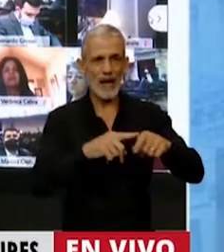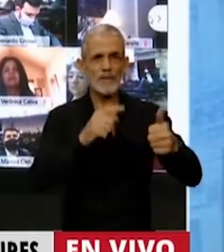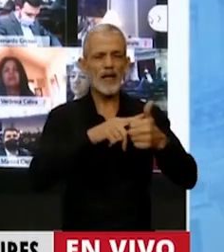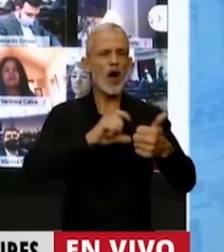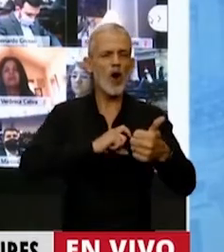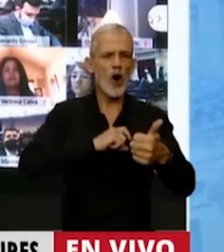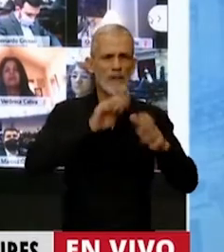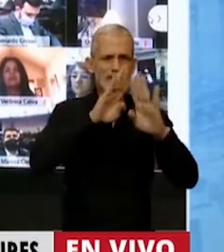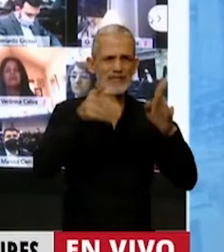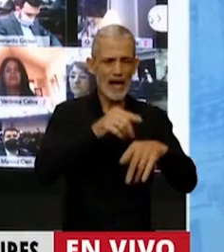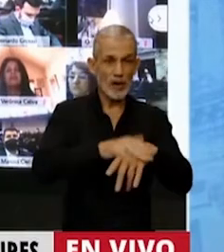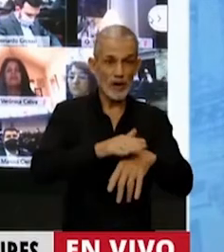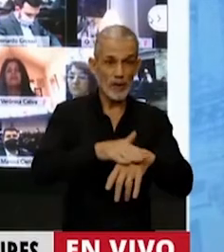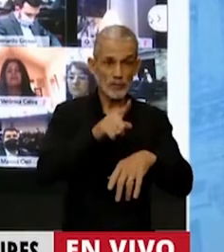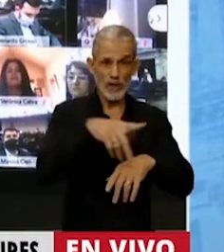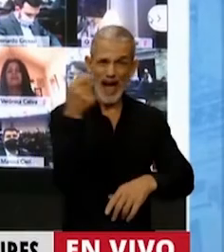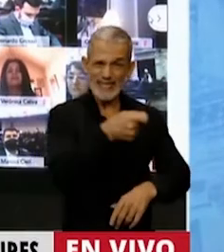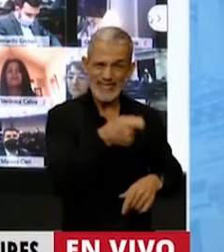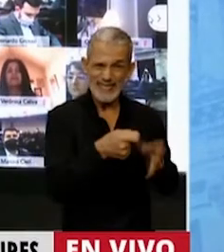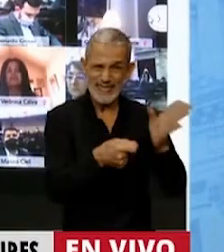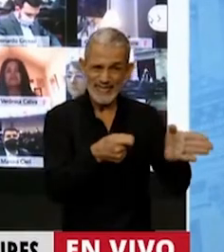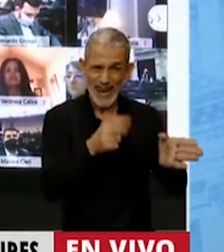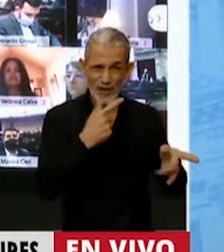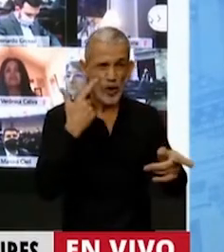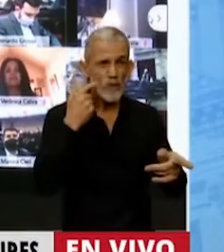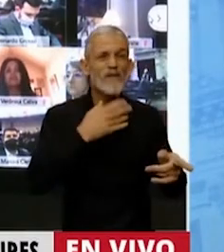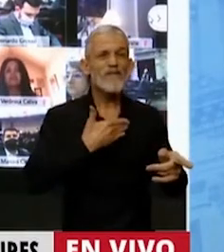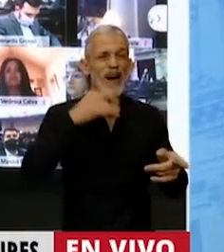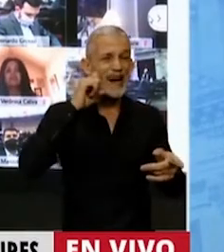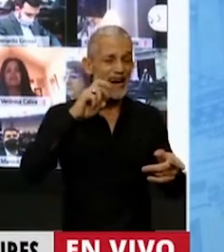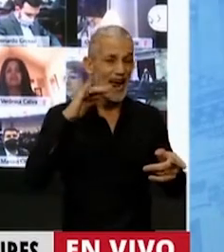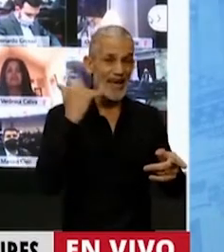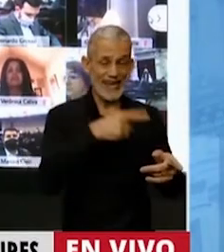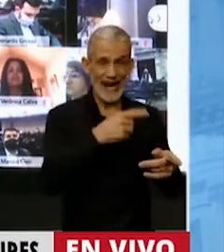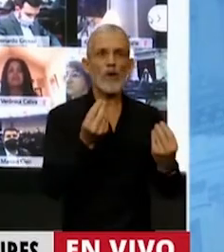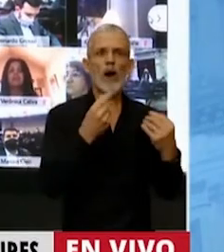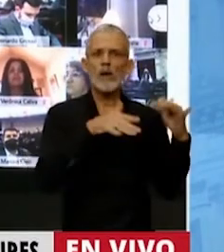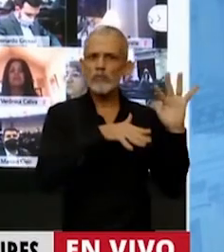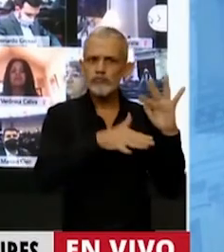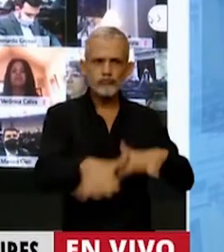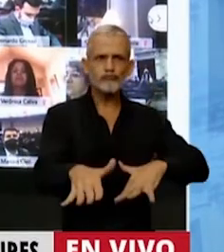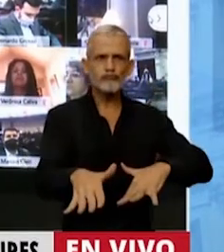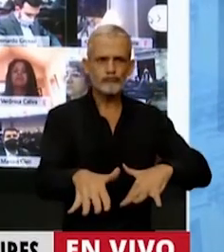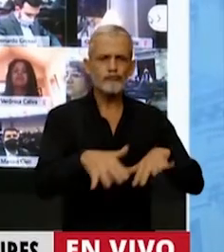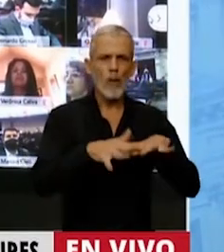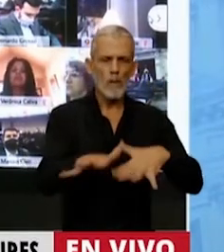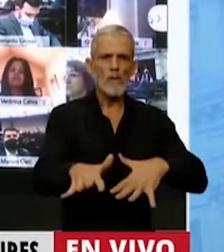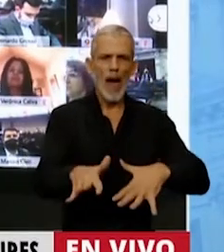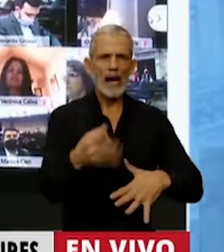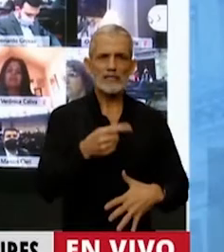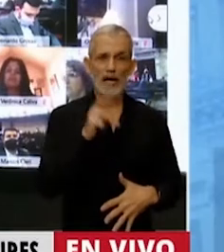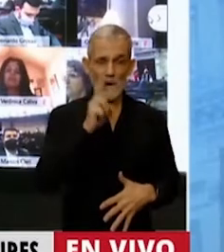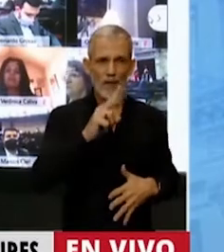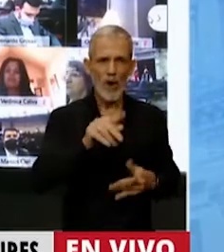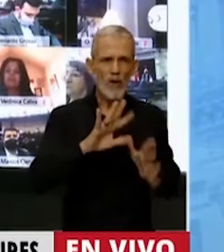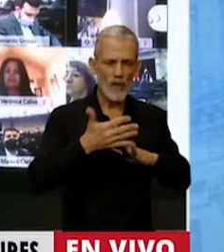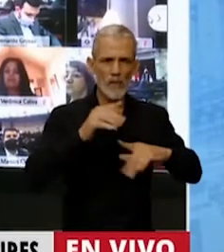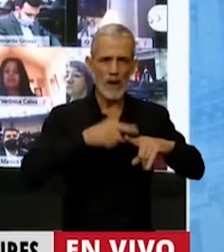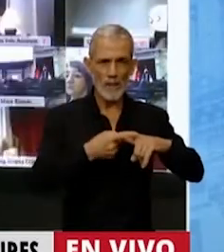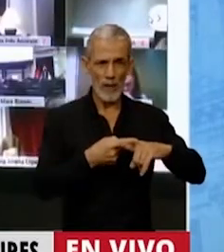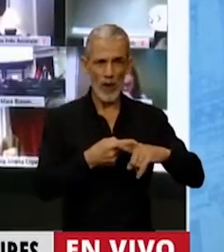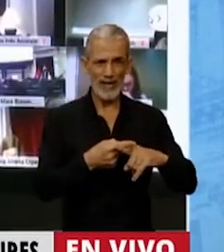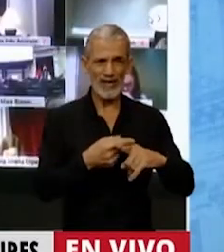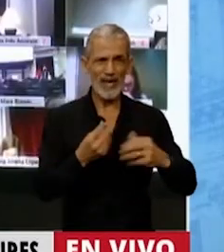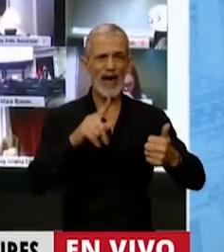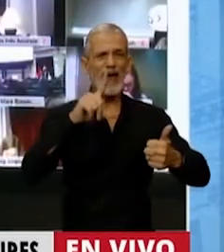comisarios responsables de este asesinato, ha sido esa profunda movilización popular que vio en ese régimen de